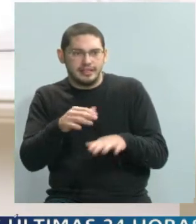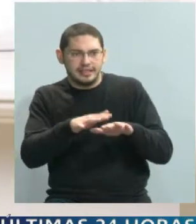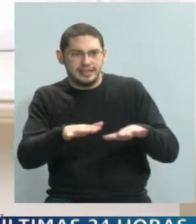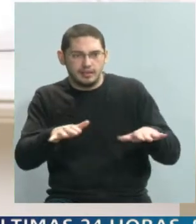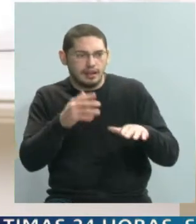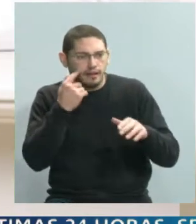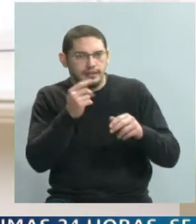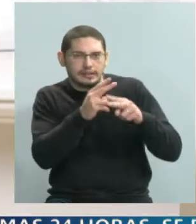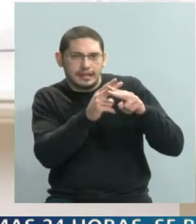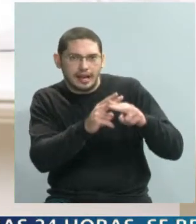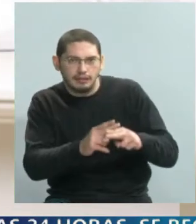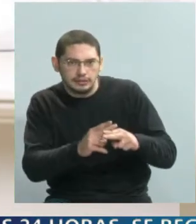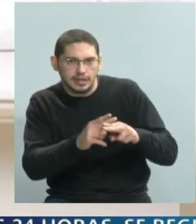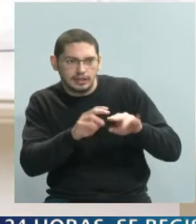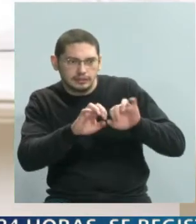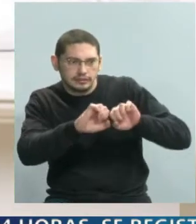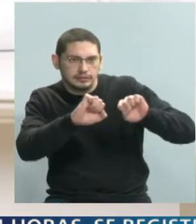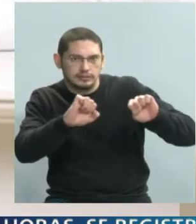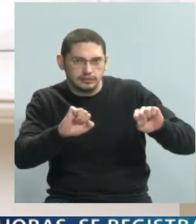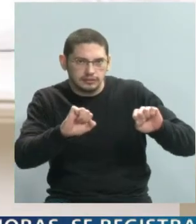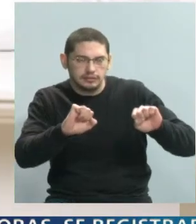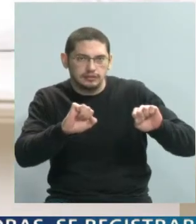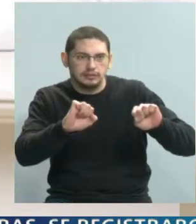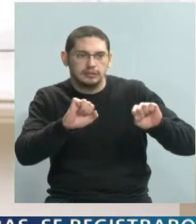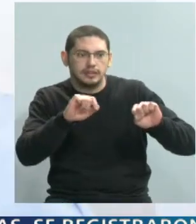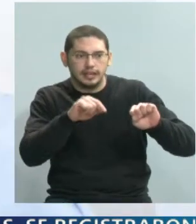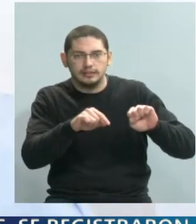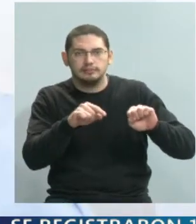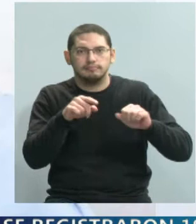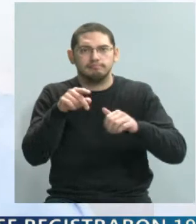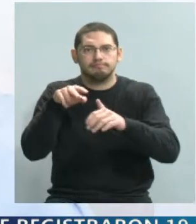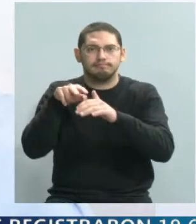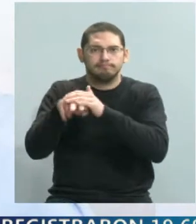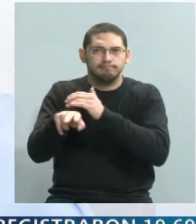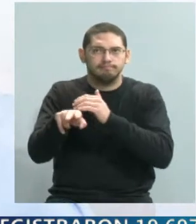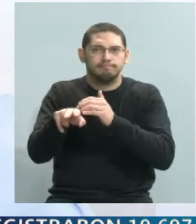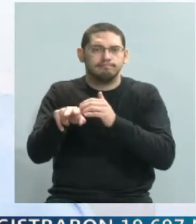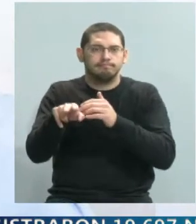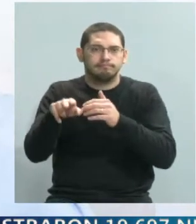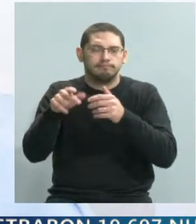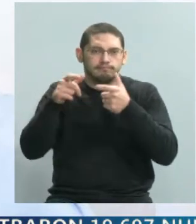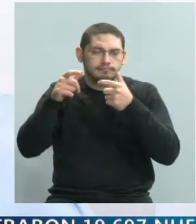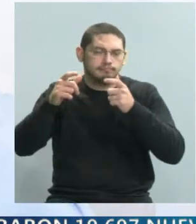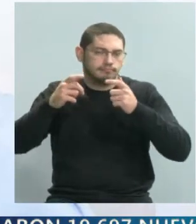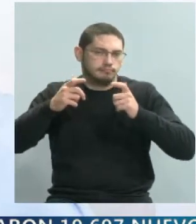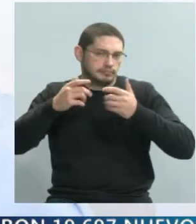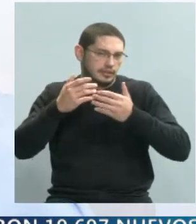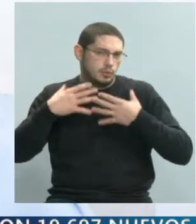niños o niñas, exponiéndolos por ahí a estudios médicos de alta complejidad